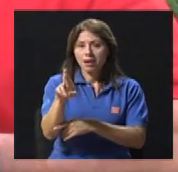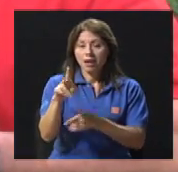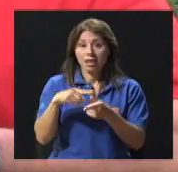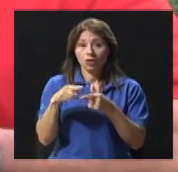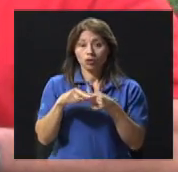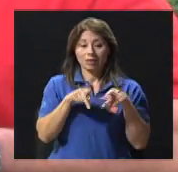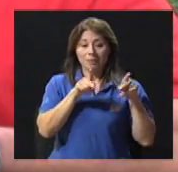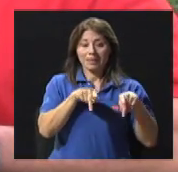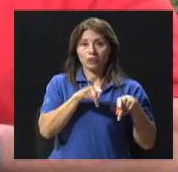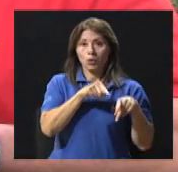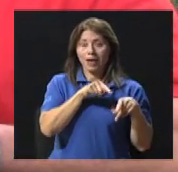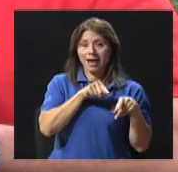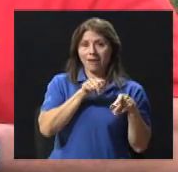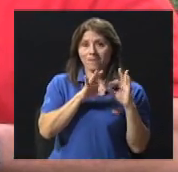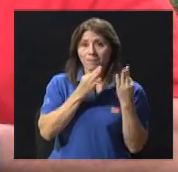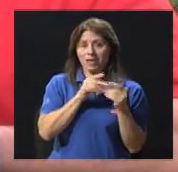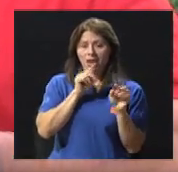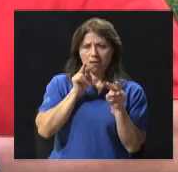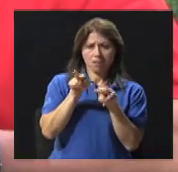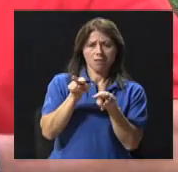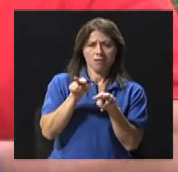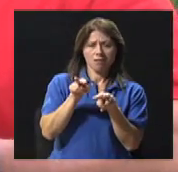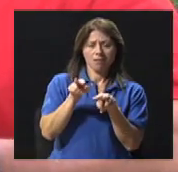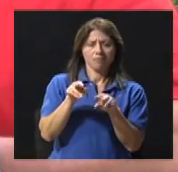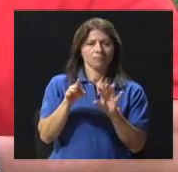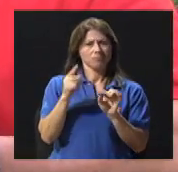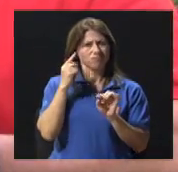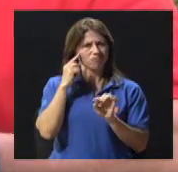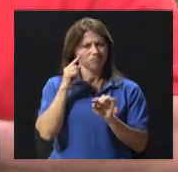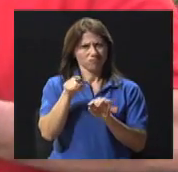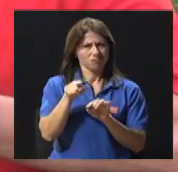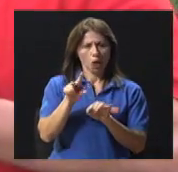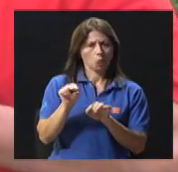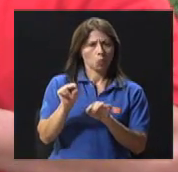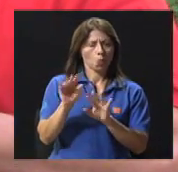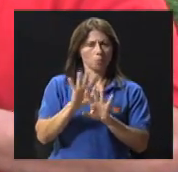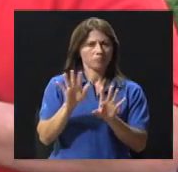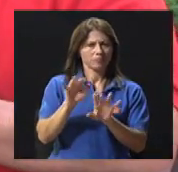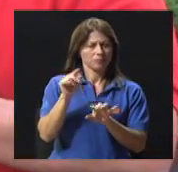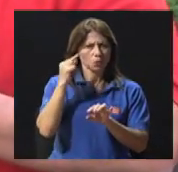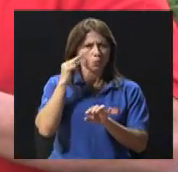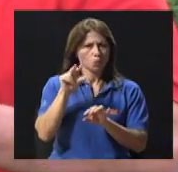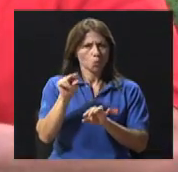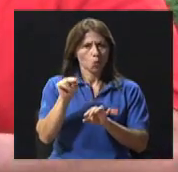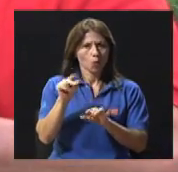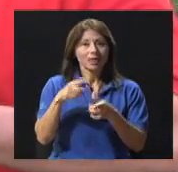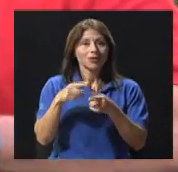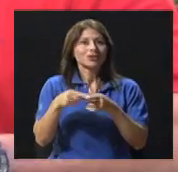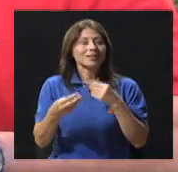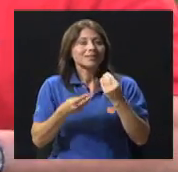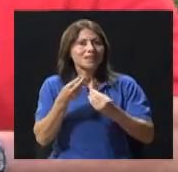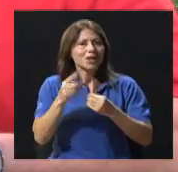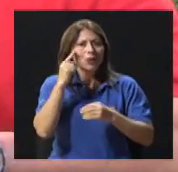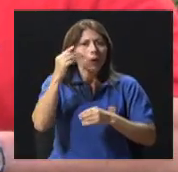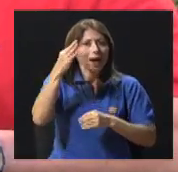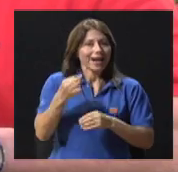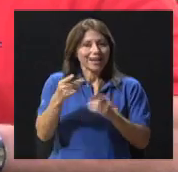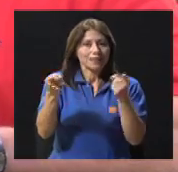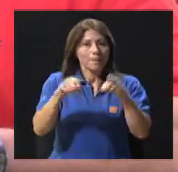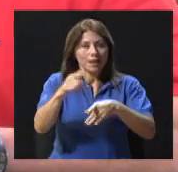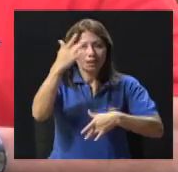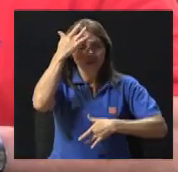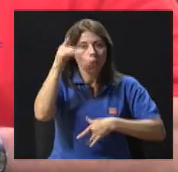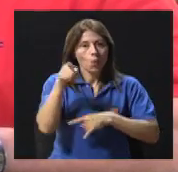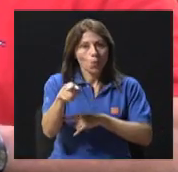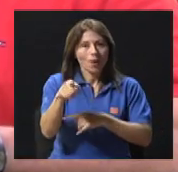cercana lo que normalmente hace es una negación, entonces eso retrasa que podamos hacer